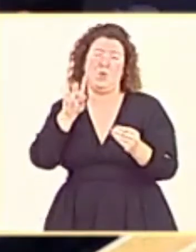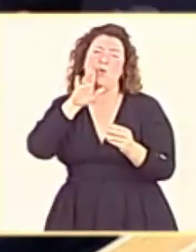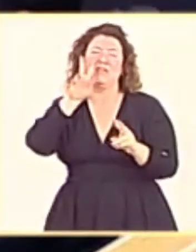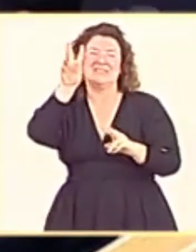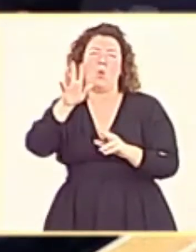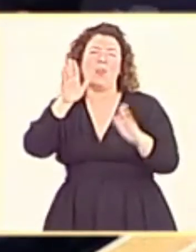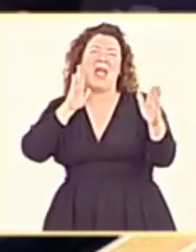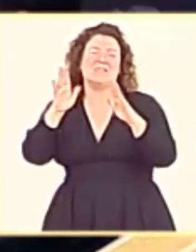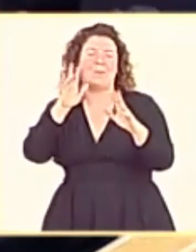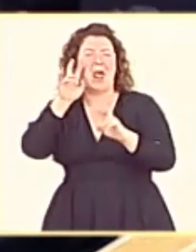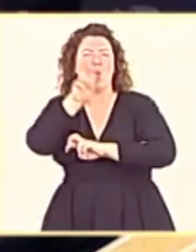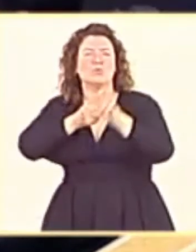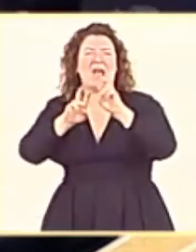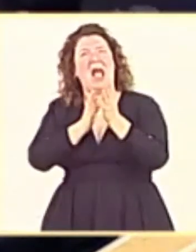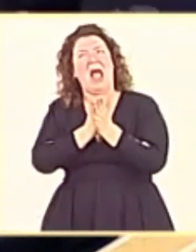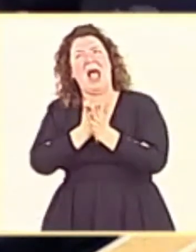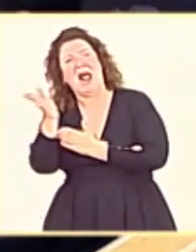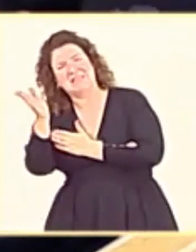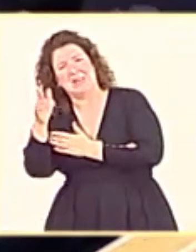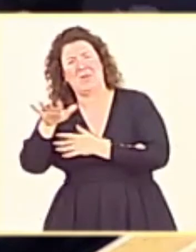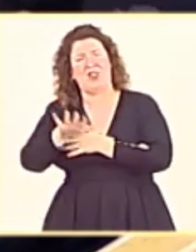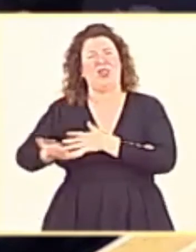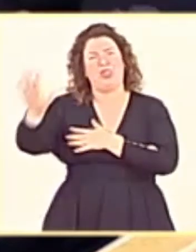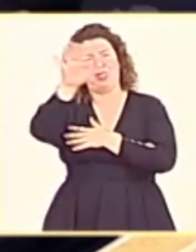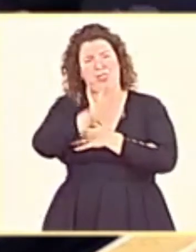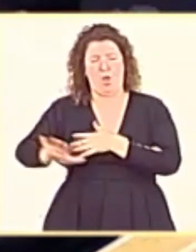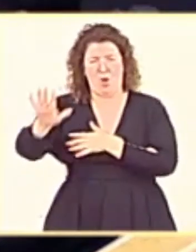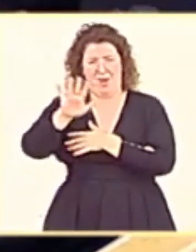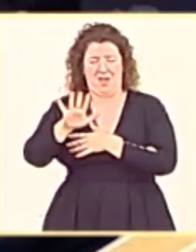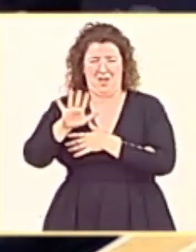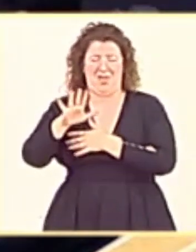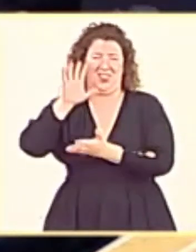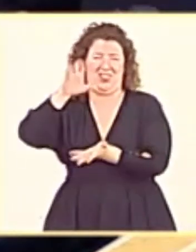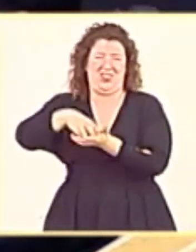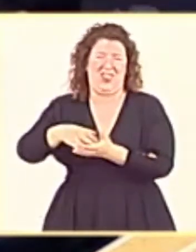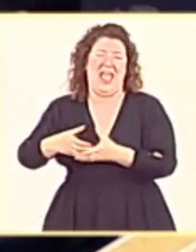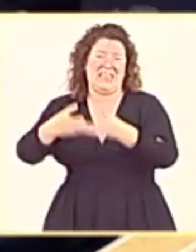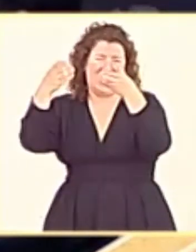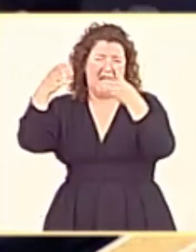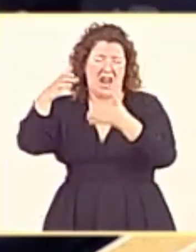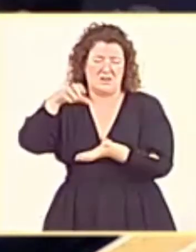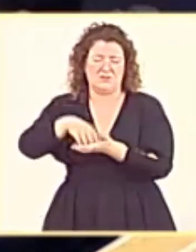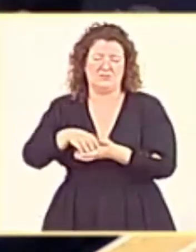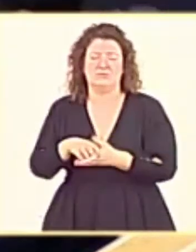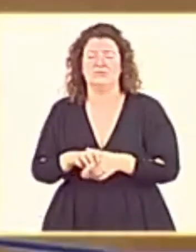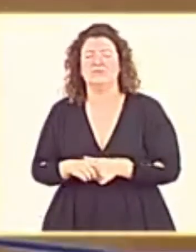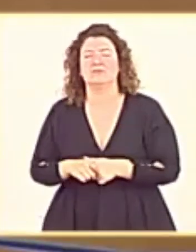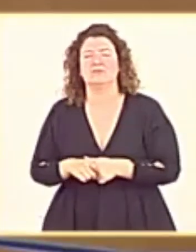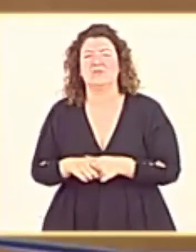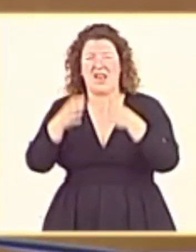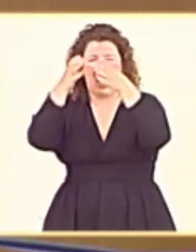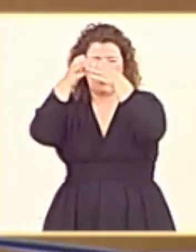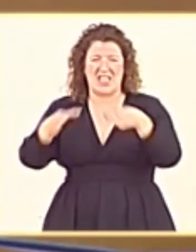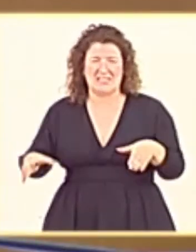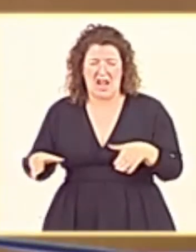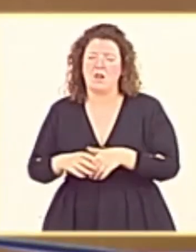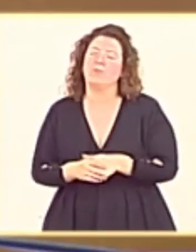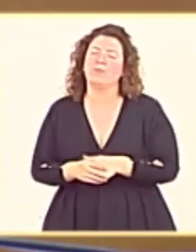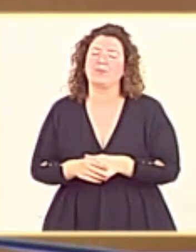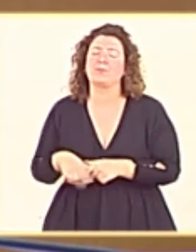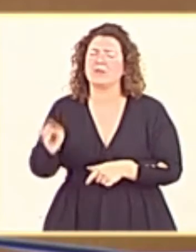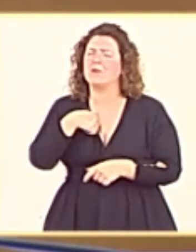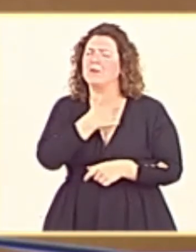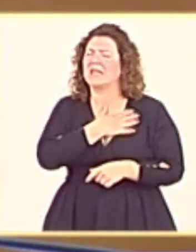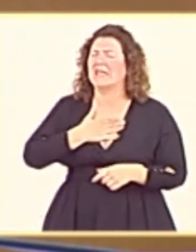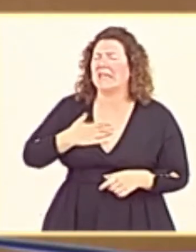etapa de búsqueda de alternativas para el territorio. Del mismo modo, que también creo absolutamente clave impulsar, como hicimos